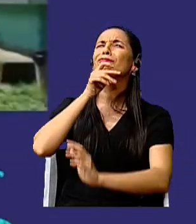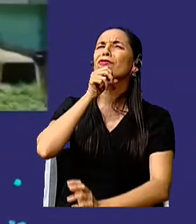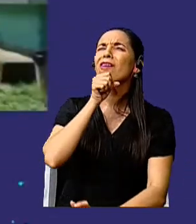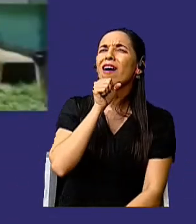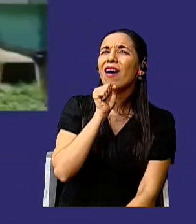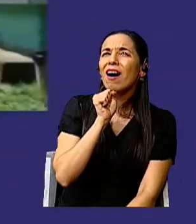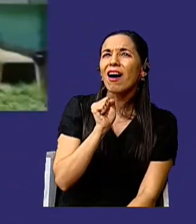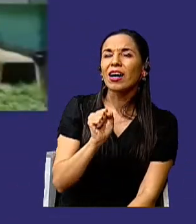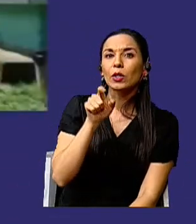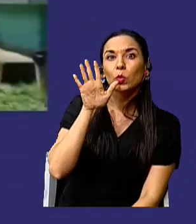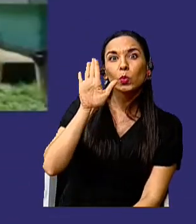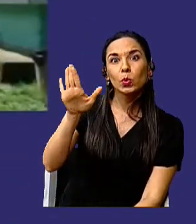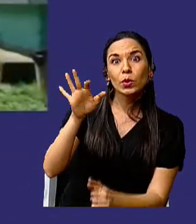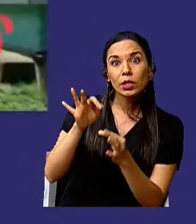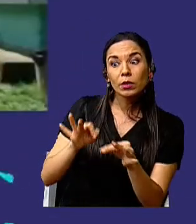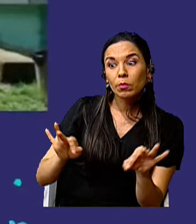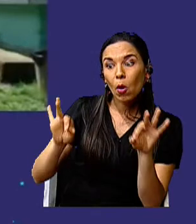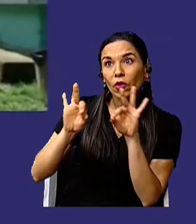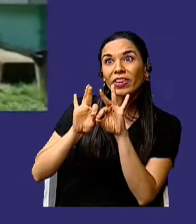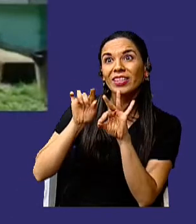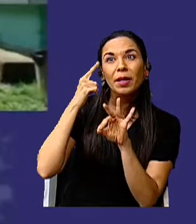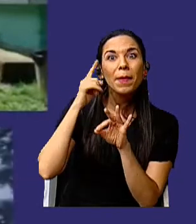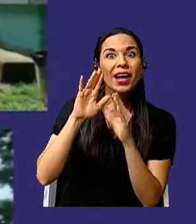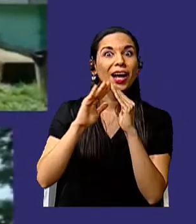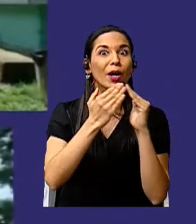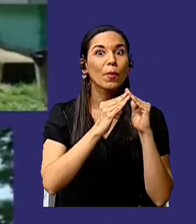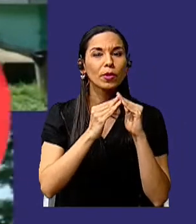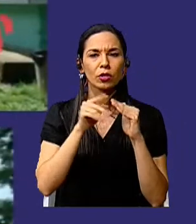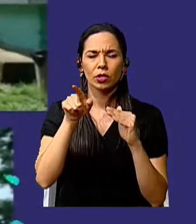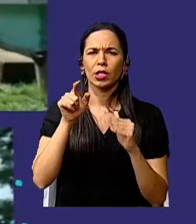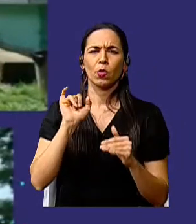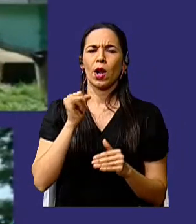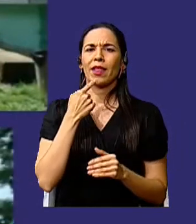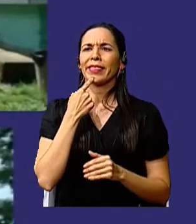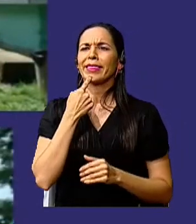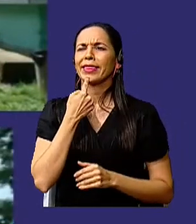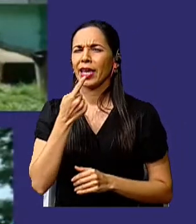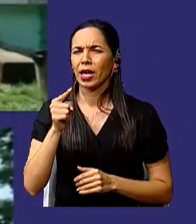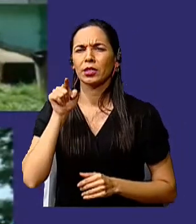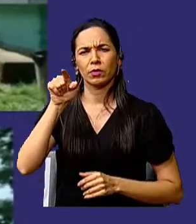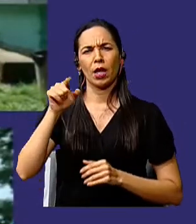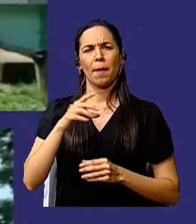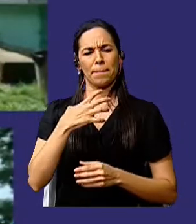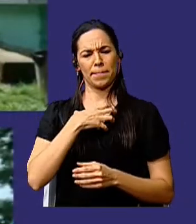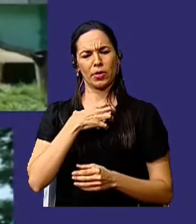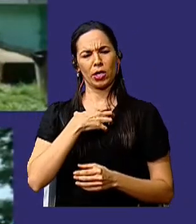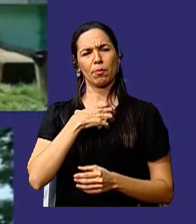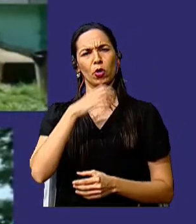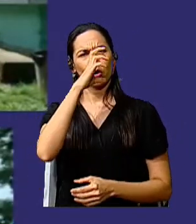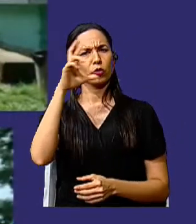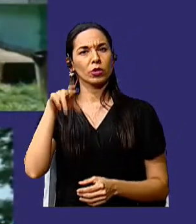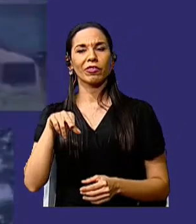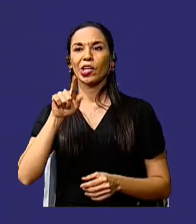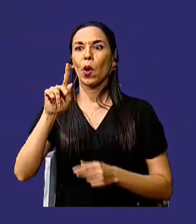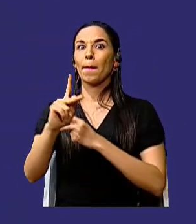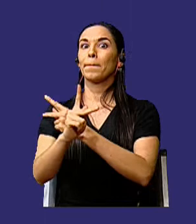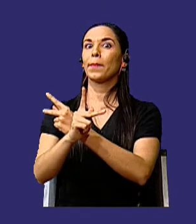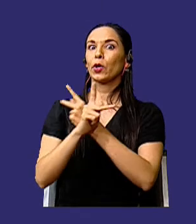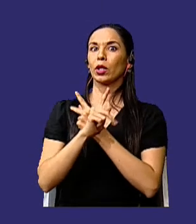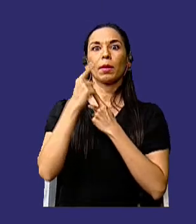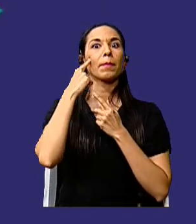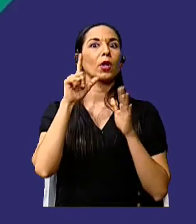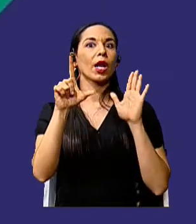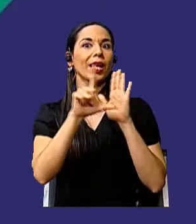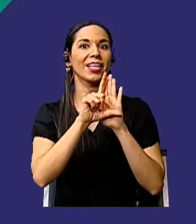importancia para una comunidad y que son declarados como patrimonio de nuestro país, están protegidos por la ley